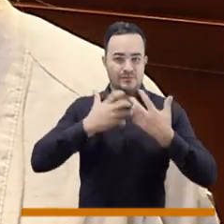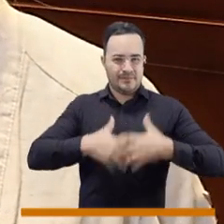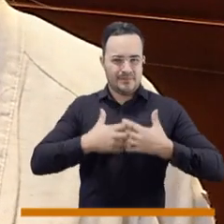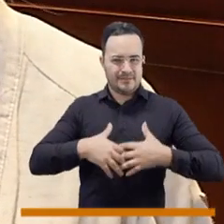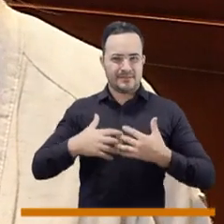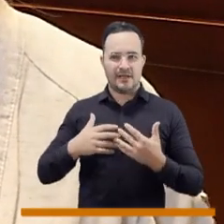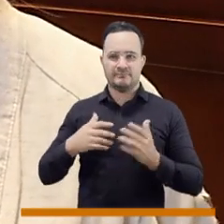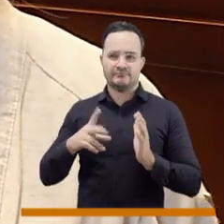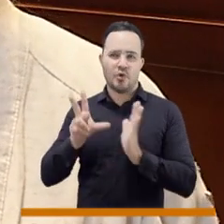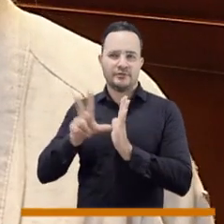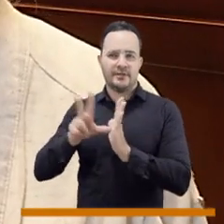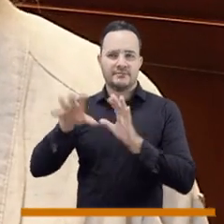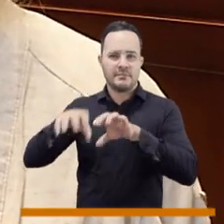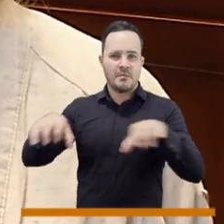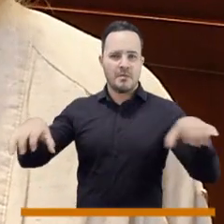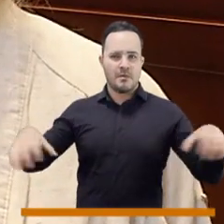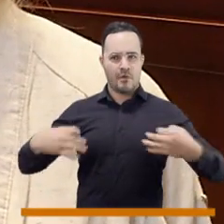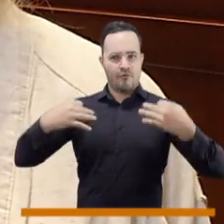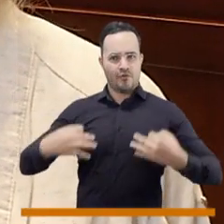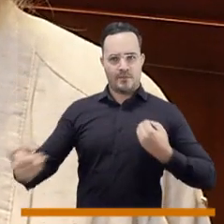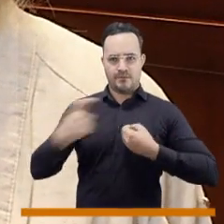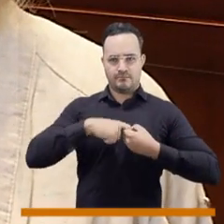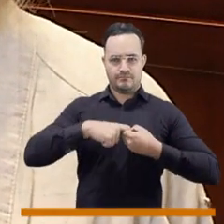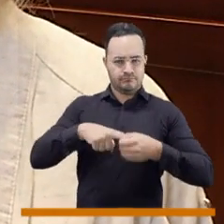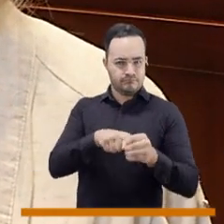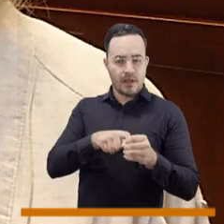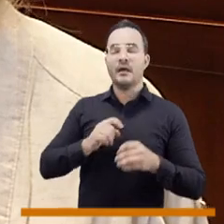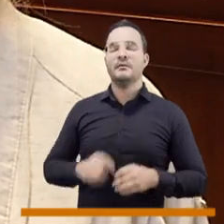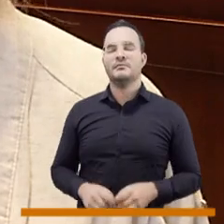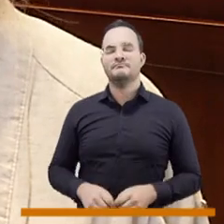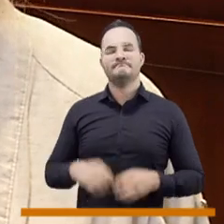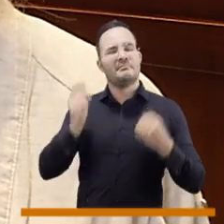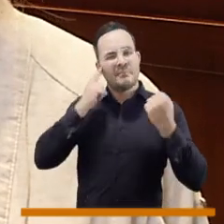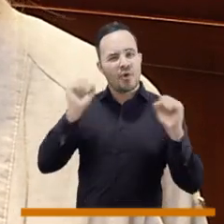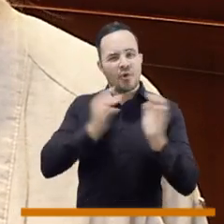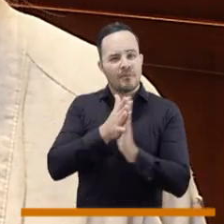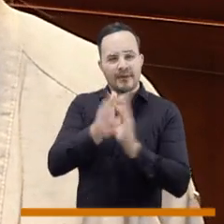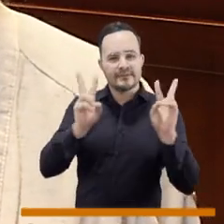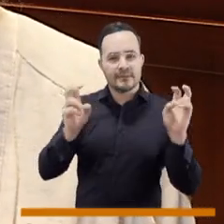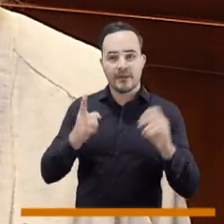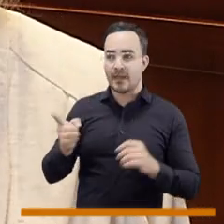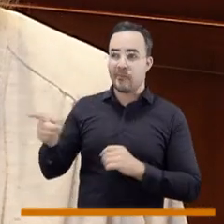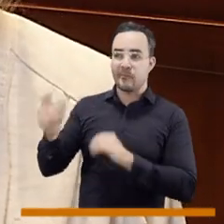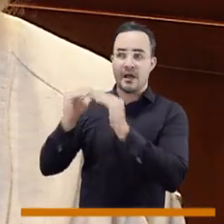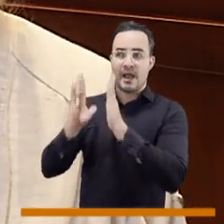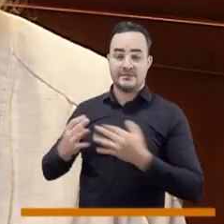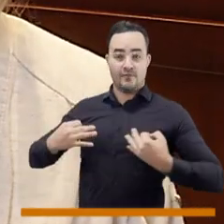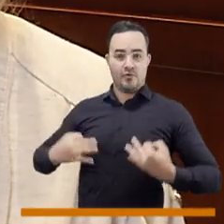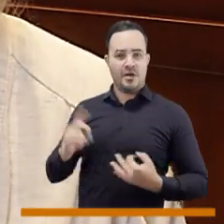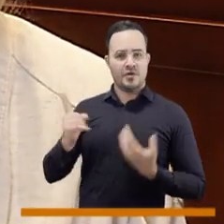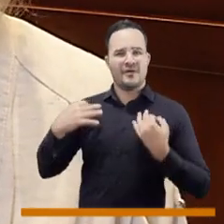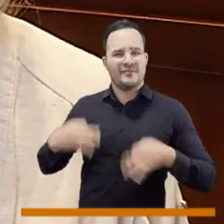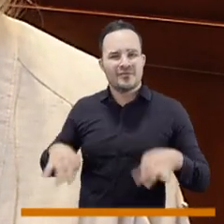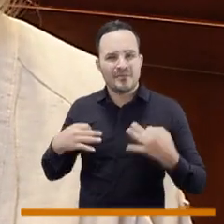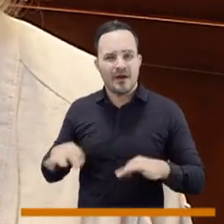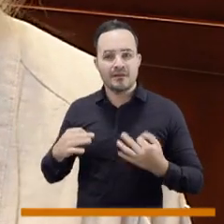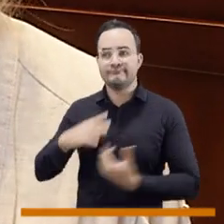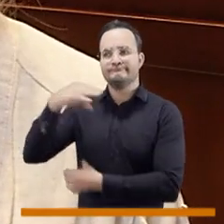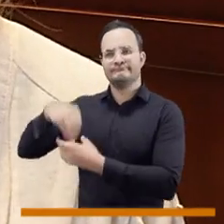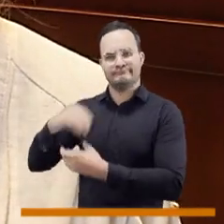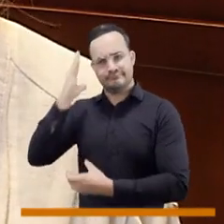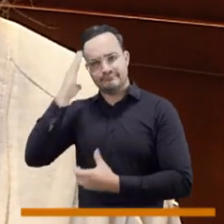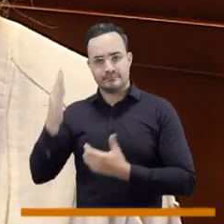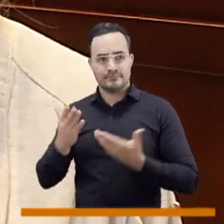poco el tema de informalidad, el tema de las viviendas turísticas, no por ser viviendas turísticas,